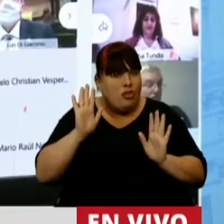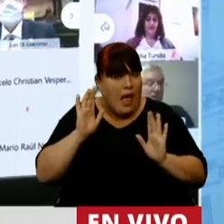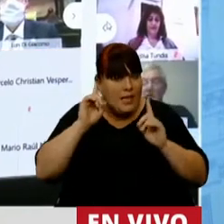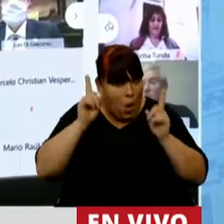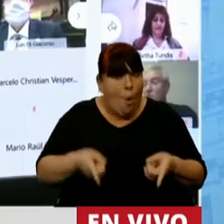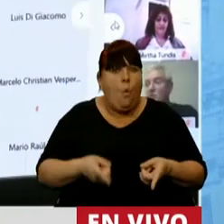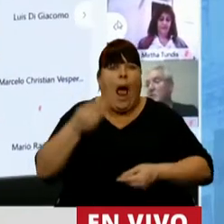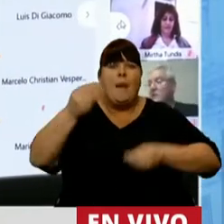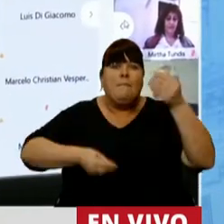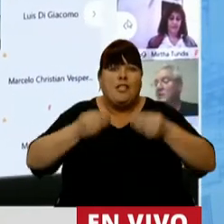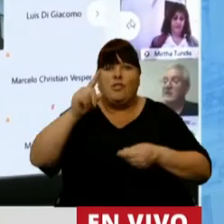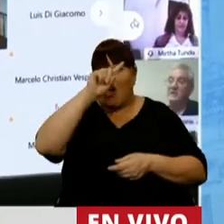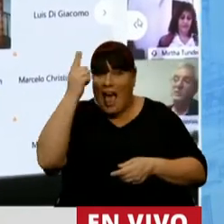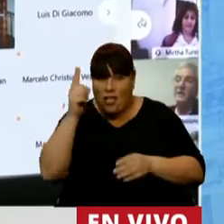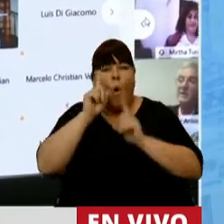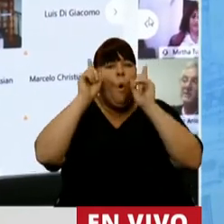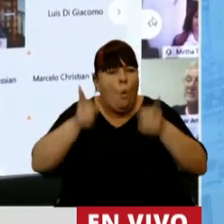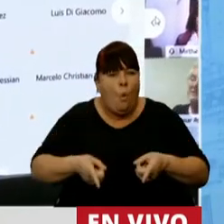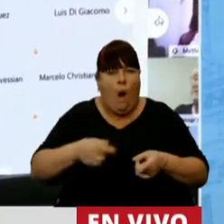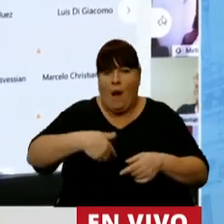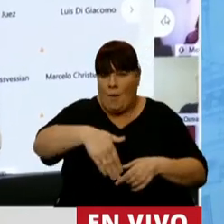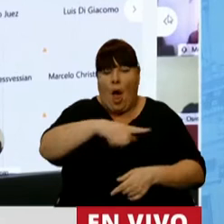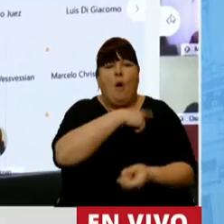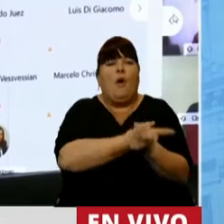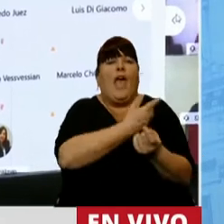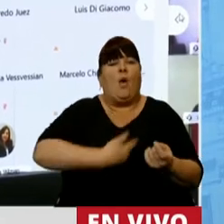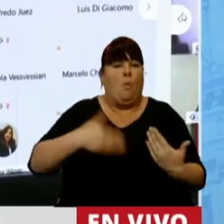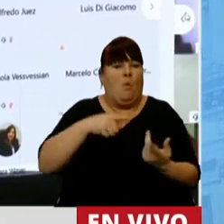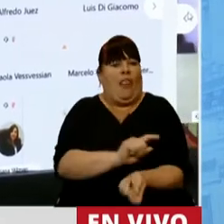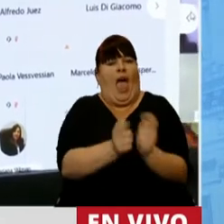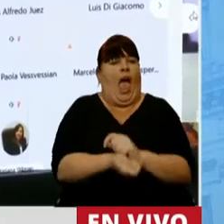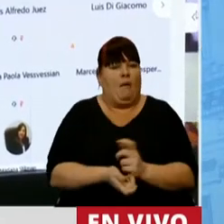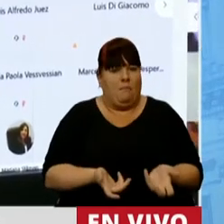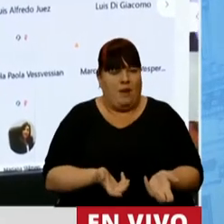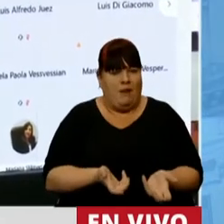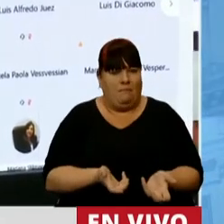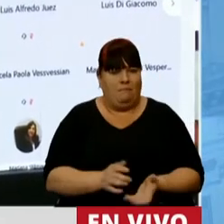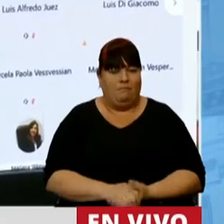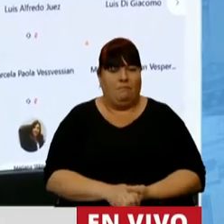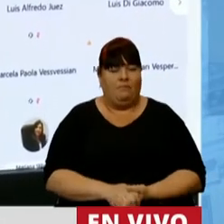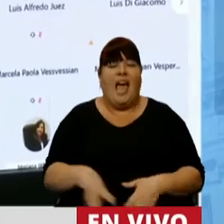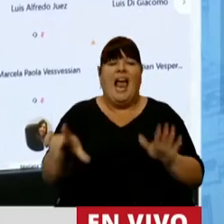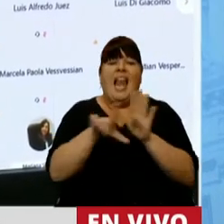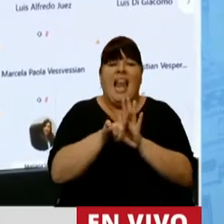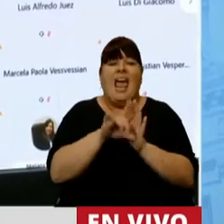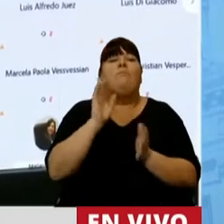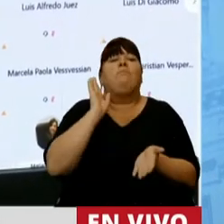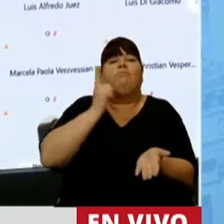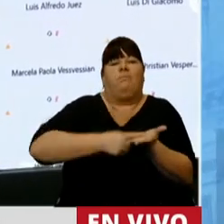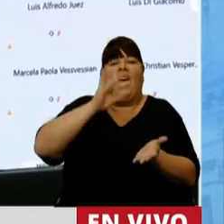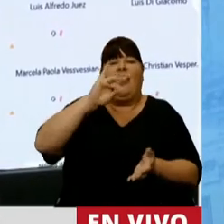habiendo un presupuesto de la Nación en cualquier momento el Poder Ejecutivo los pueda modificar. La ley de los DNU